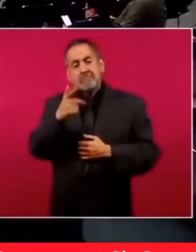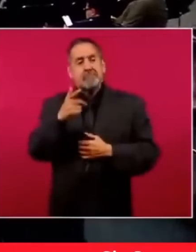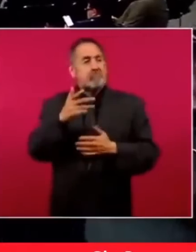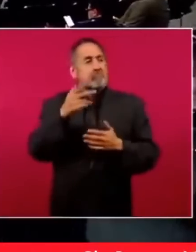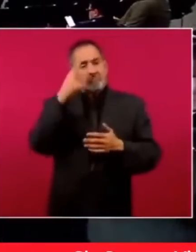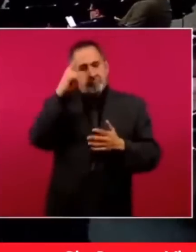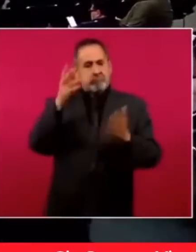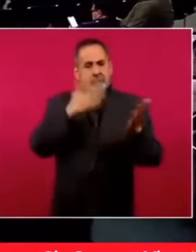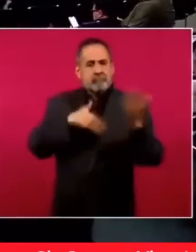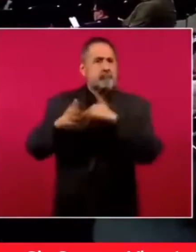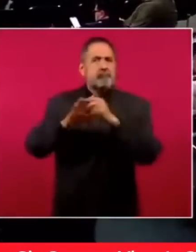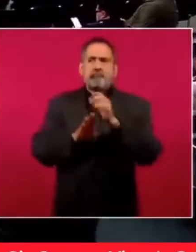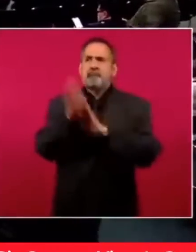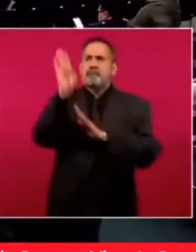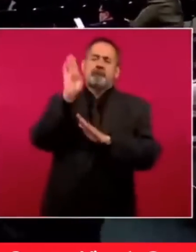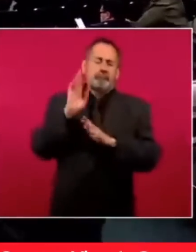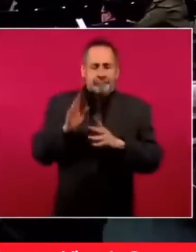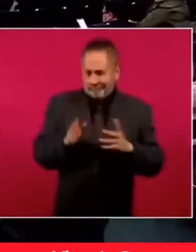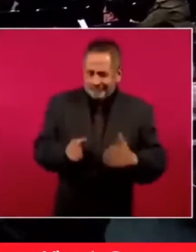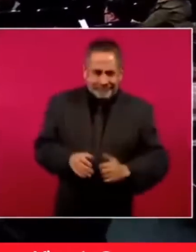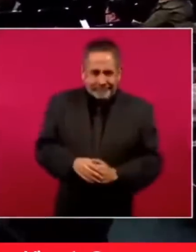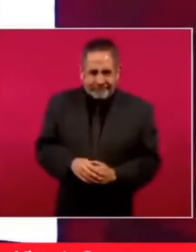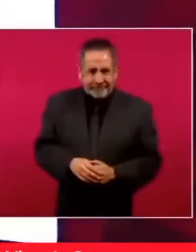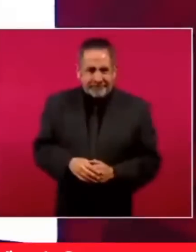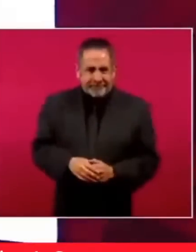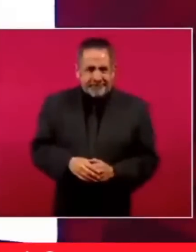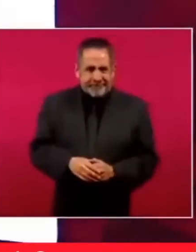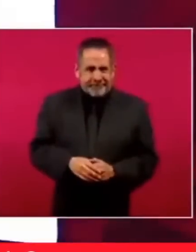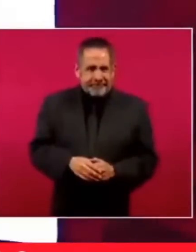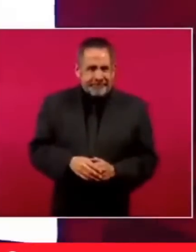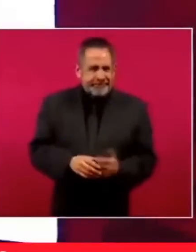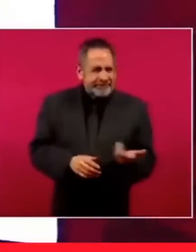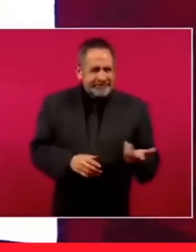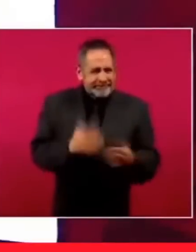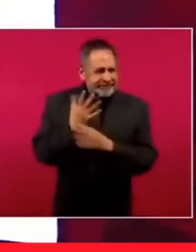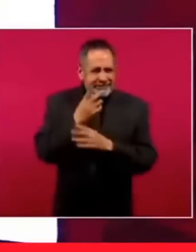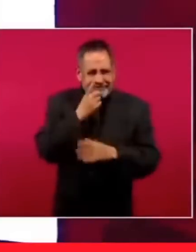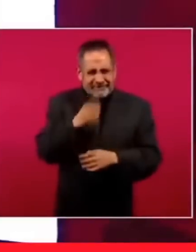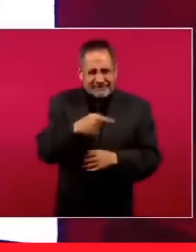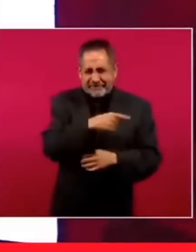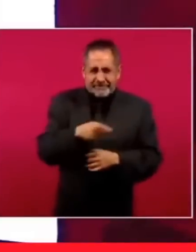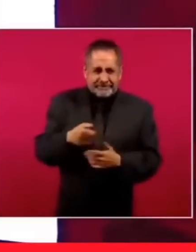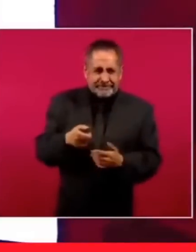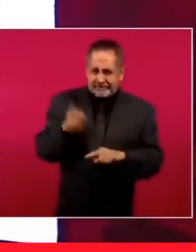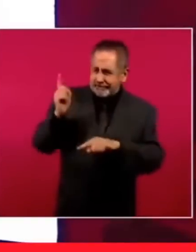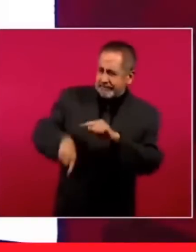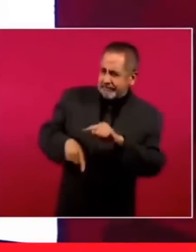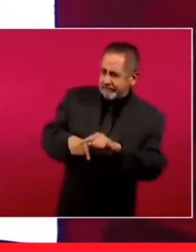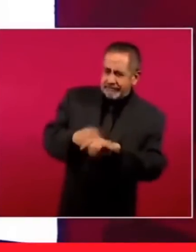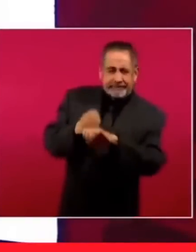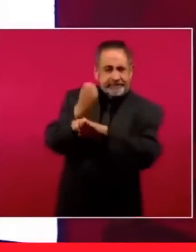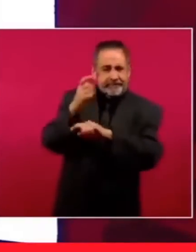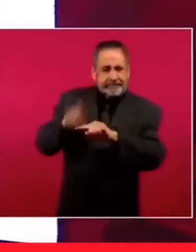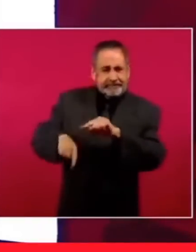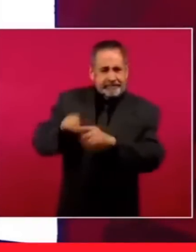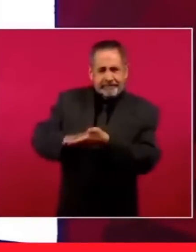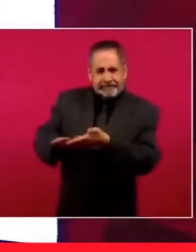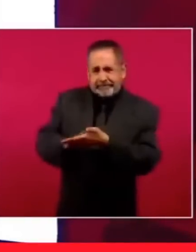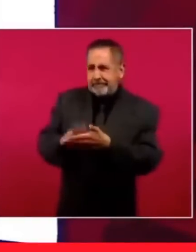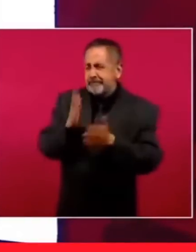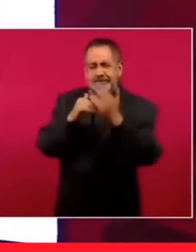se iba a ir para arriba, iba a progresar. Entonces,